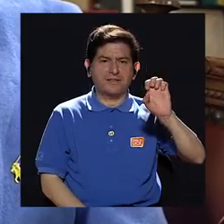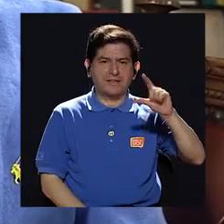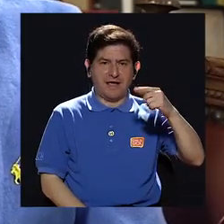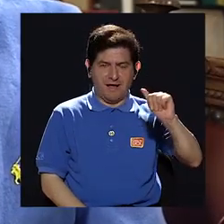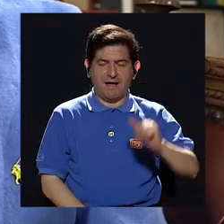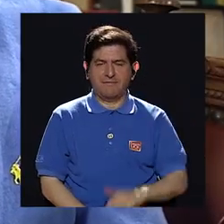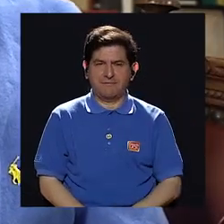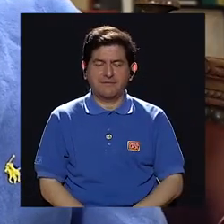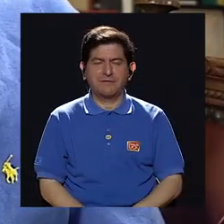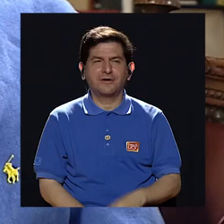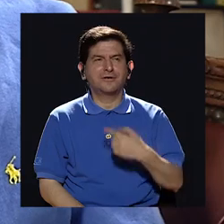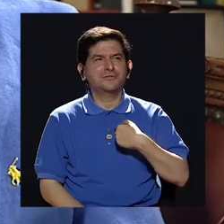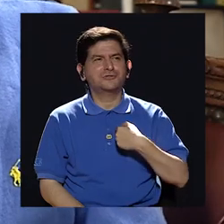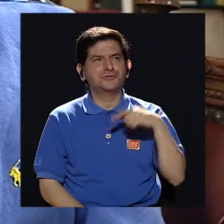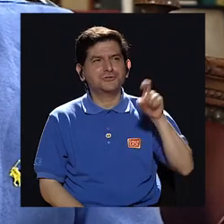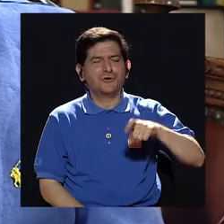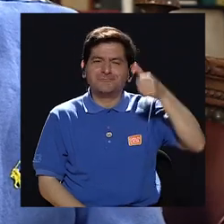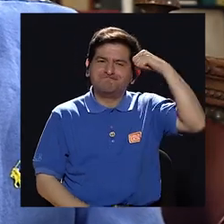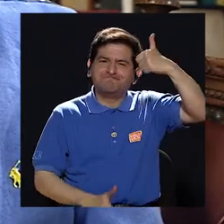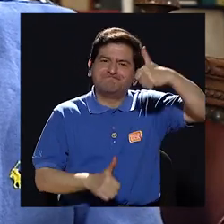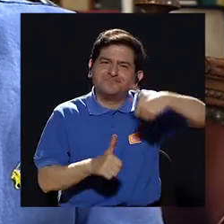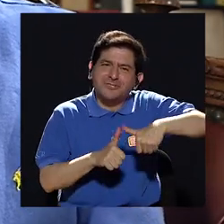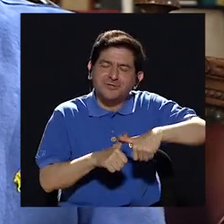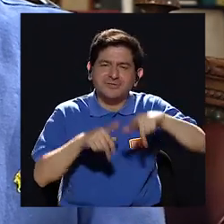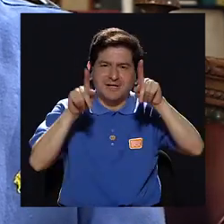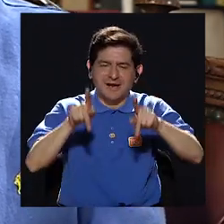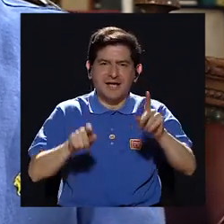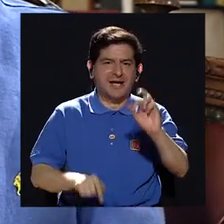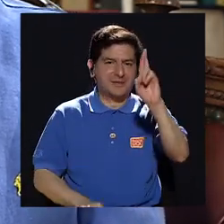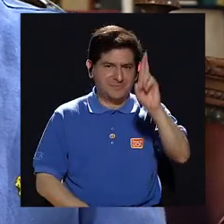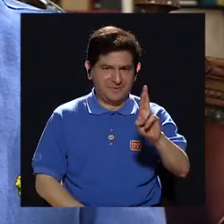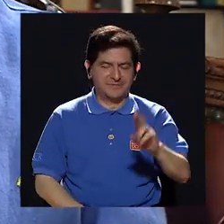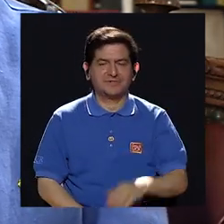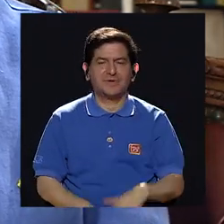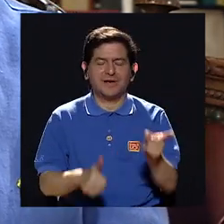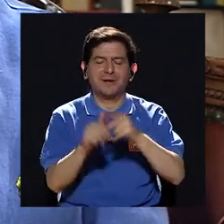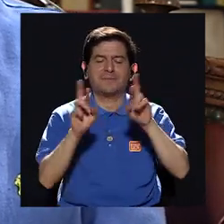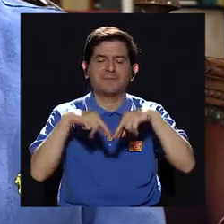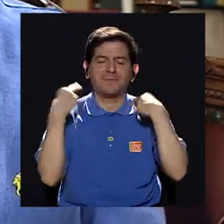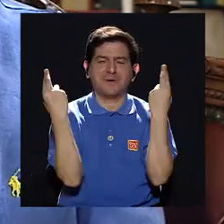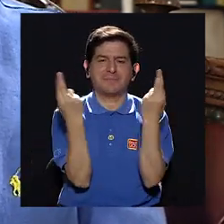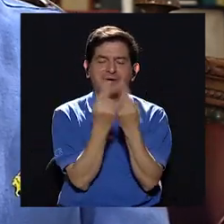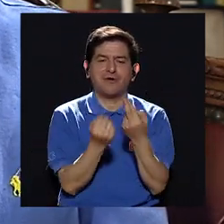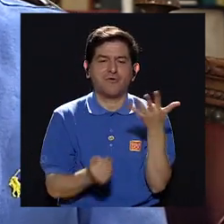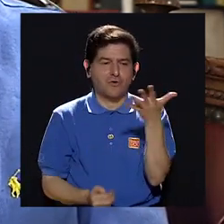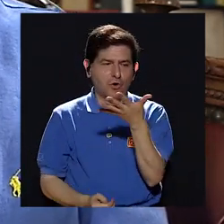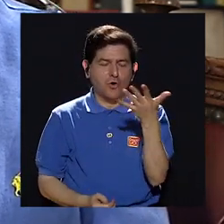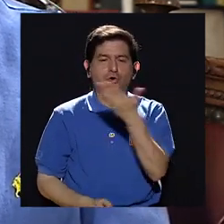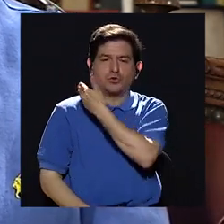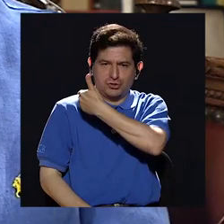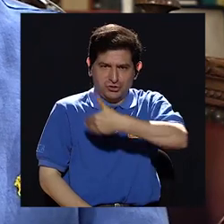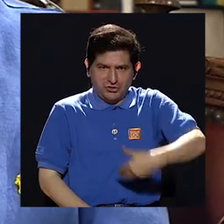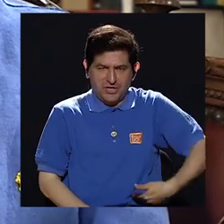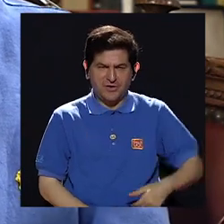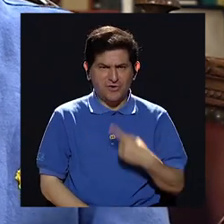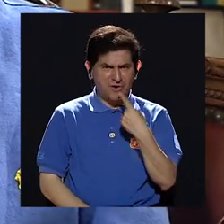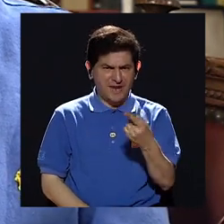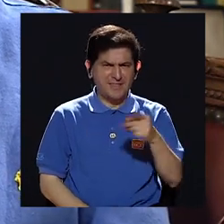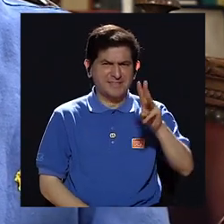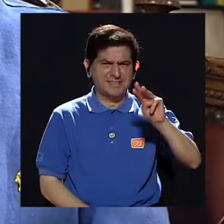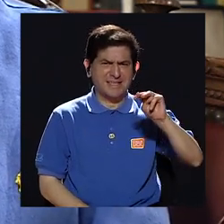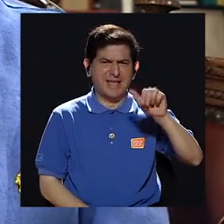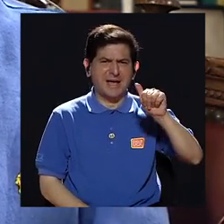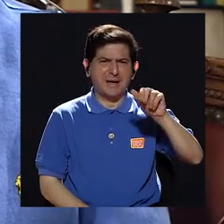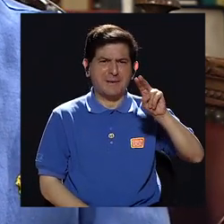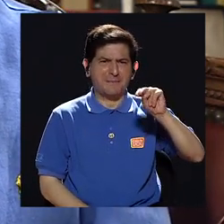bueno esto me obliga a a recordarle a los costarricenses la primera reunión que tuvimos los cinco presidentes le decía mandatario